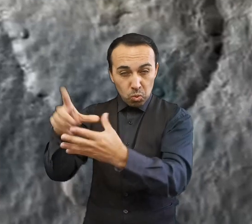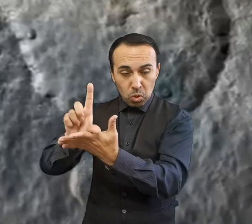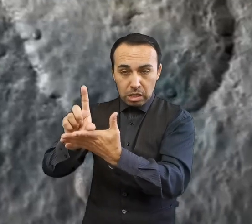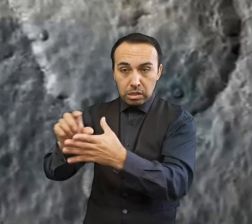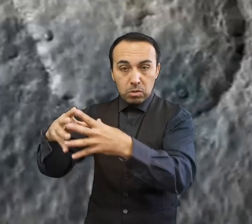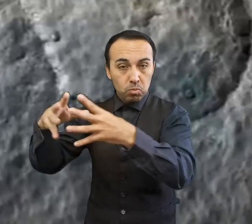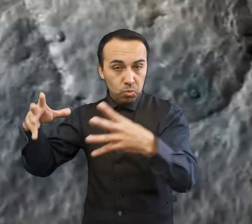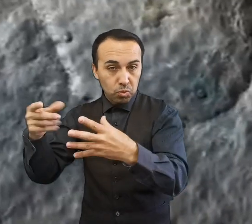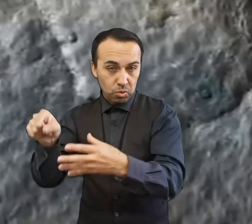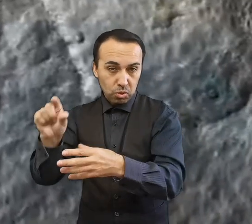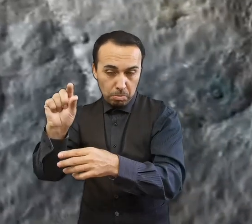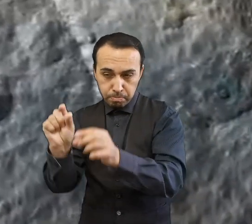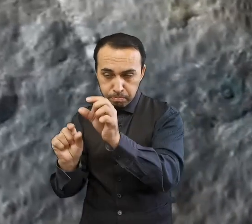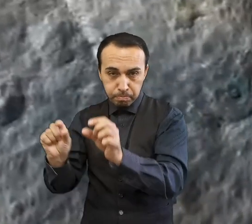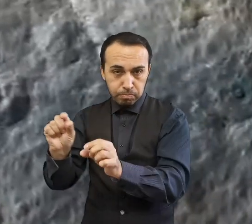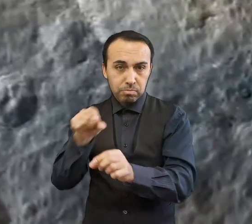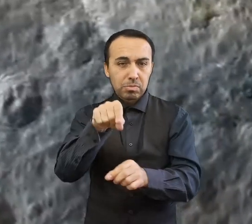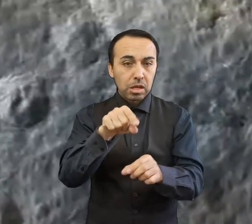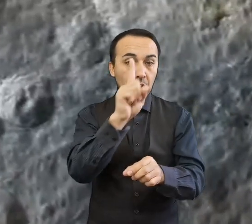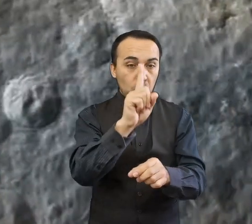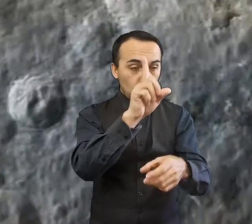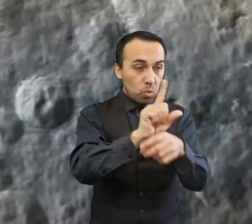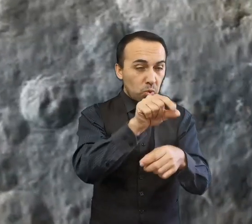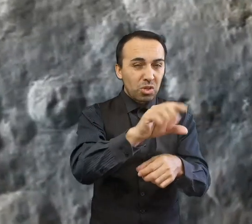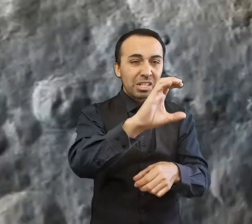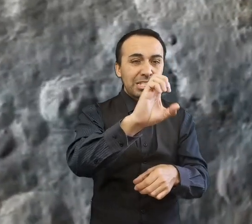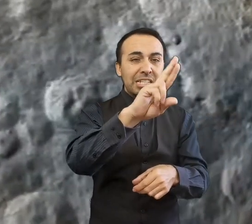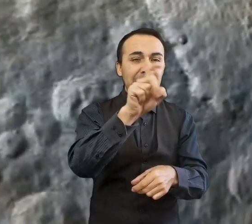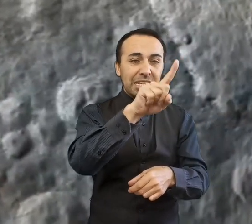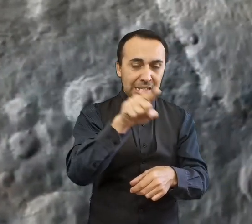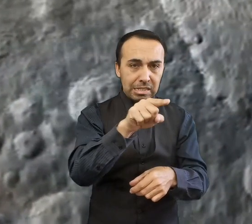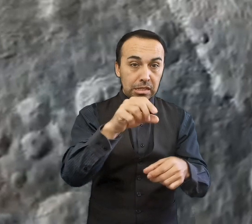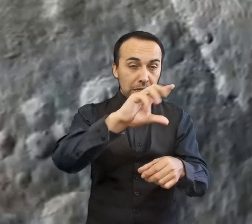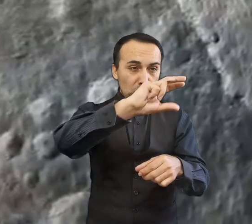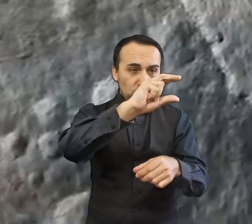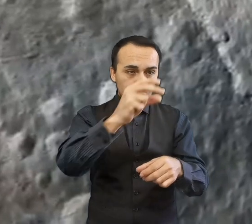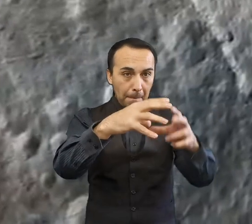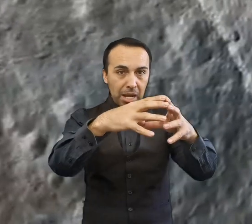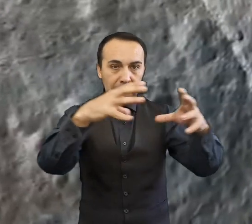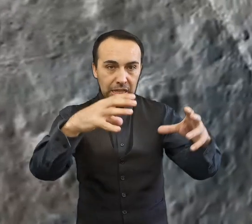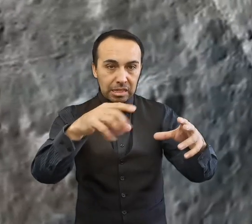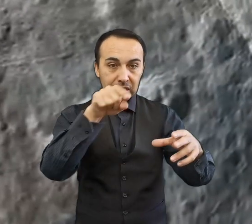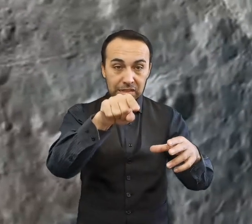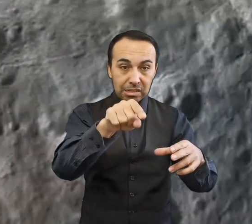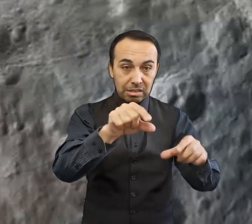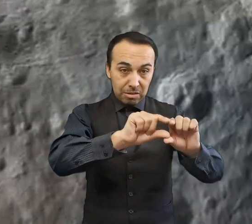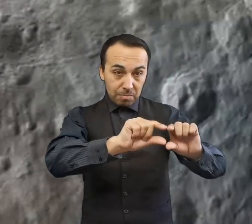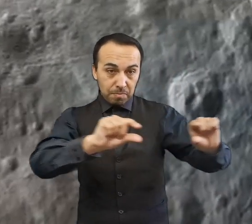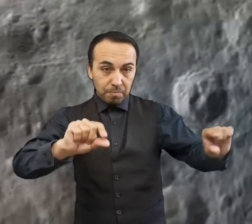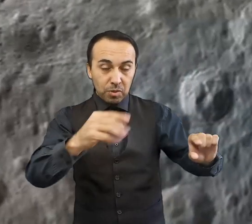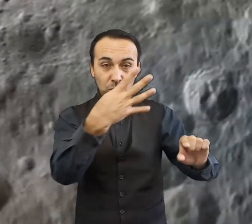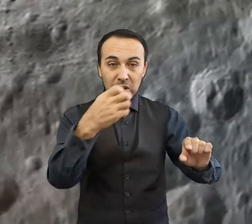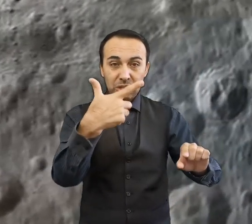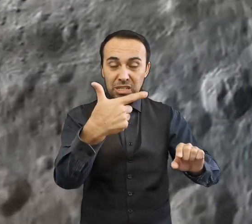masa total. El radio de Ceres es de unos 475 kilómetros, lo que equivale a un tercio del radio lunar, y una masa